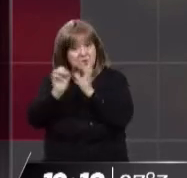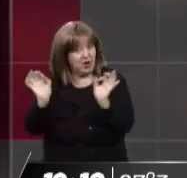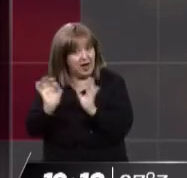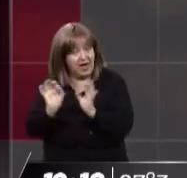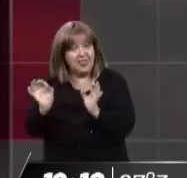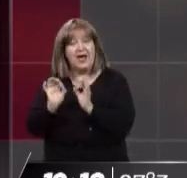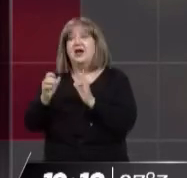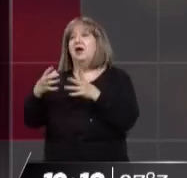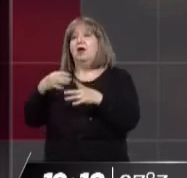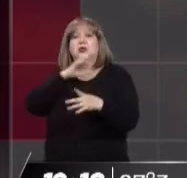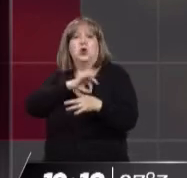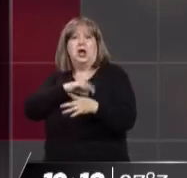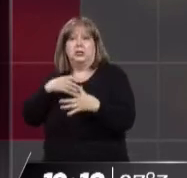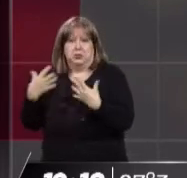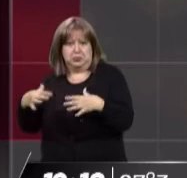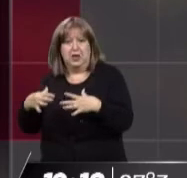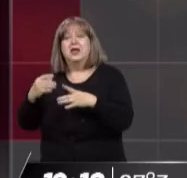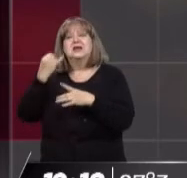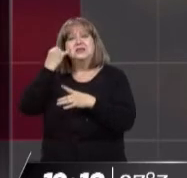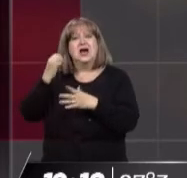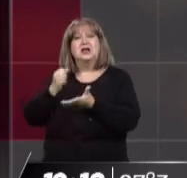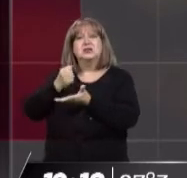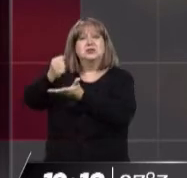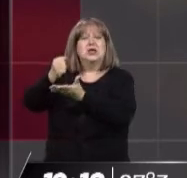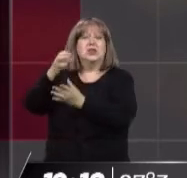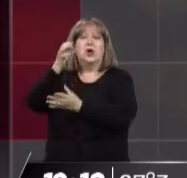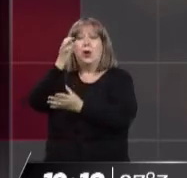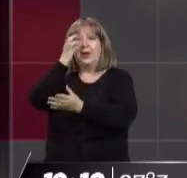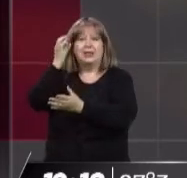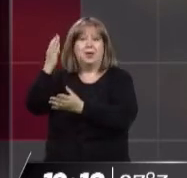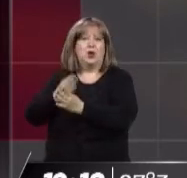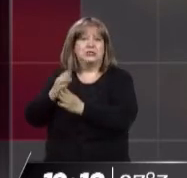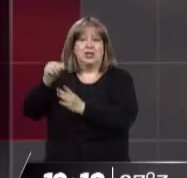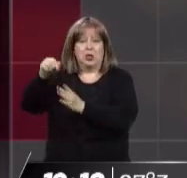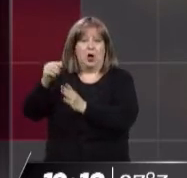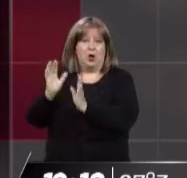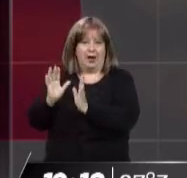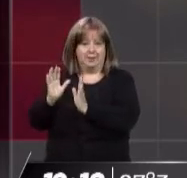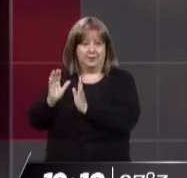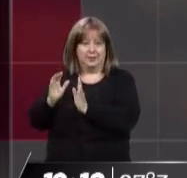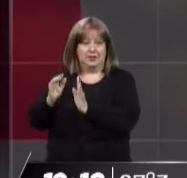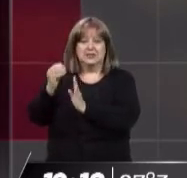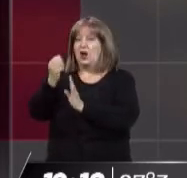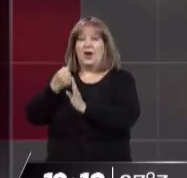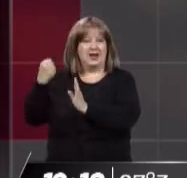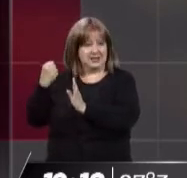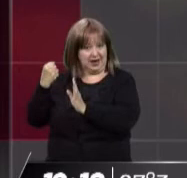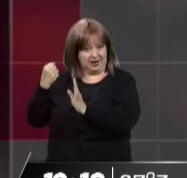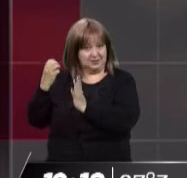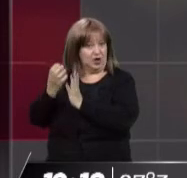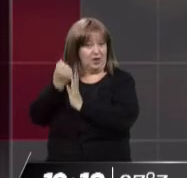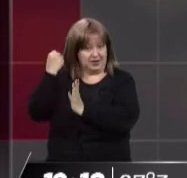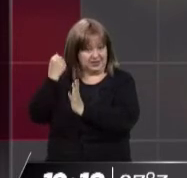o no les corresponde el subsidio van a perder el 20% de su subsidio en el consumo que están teniendo ya por estos días. Bien. Ojo ahí,